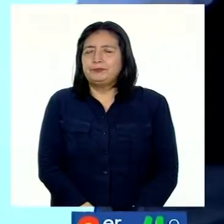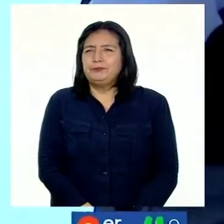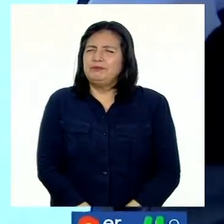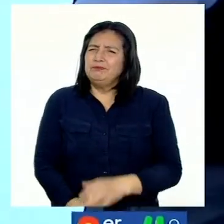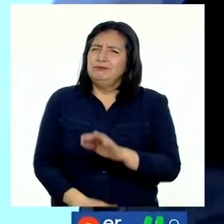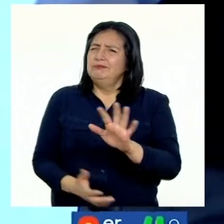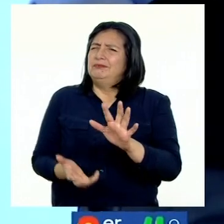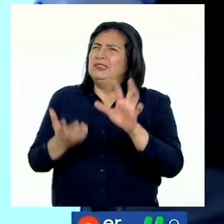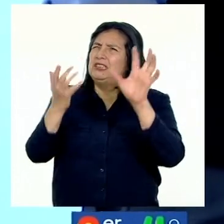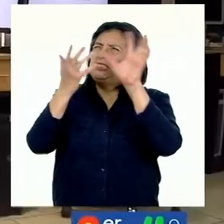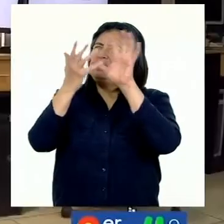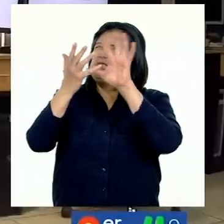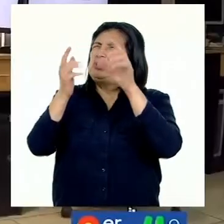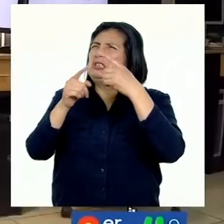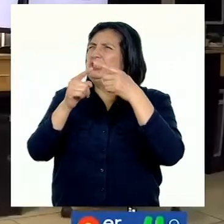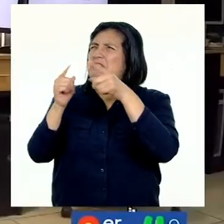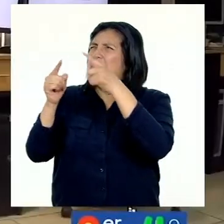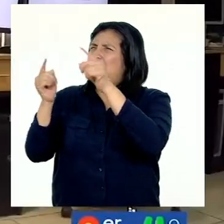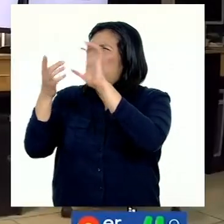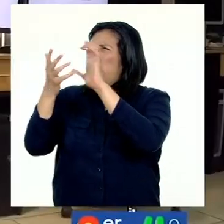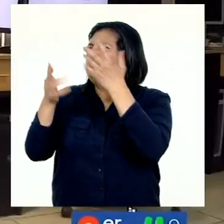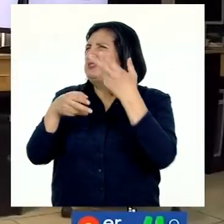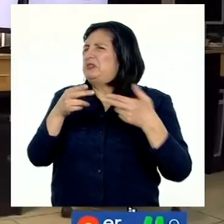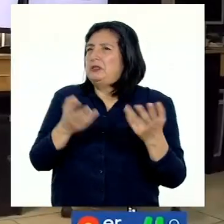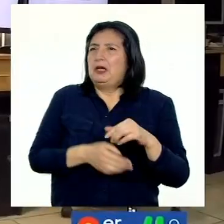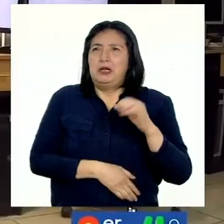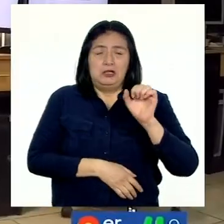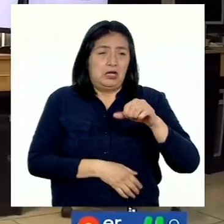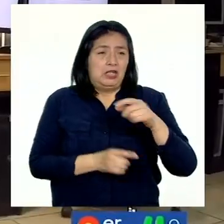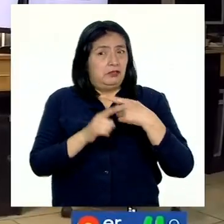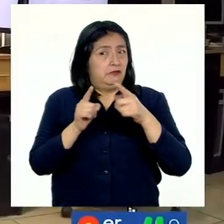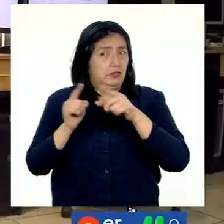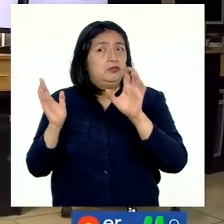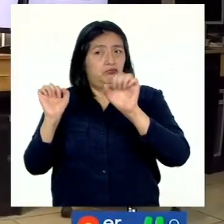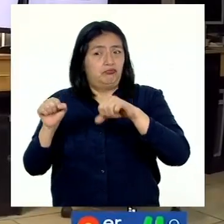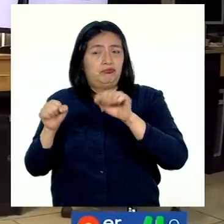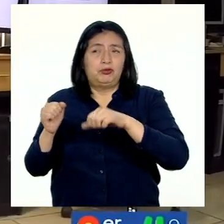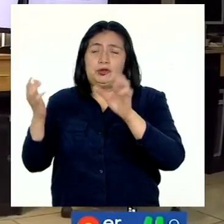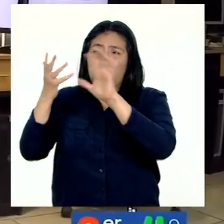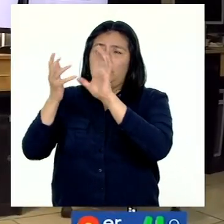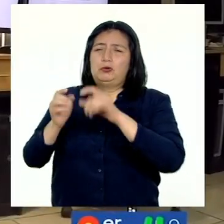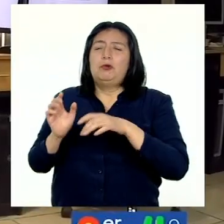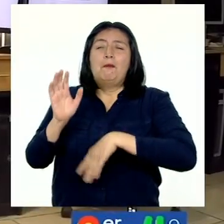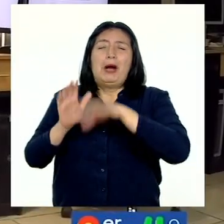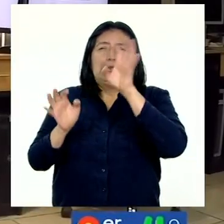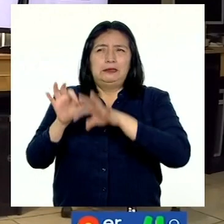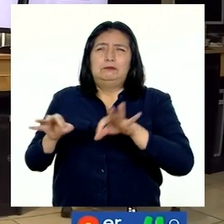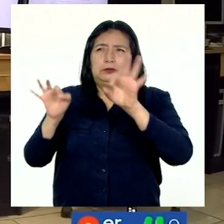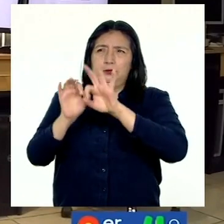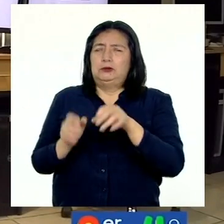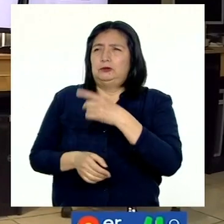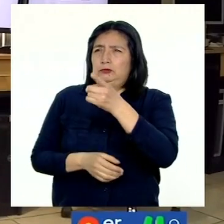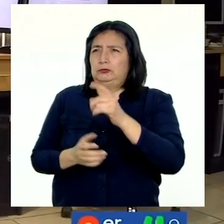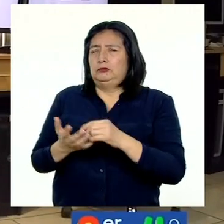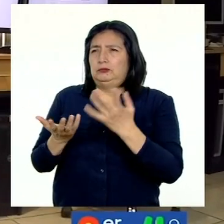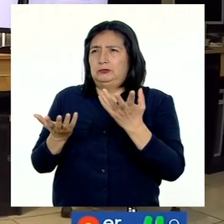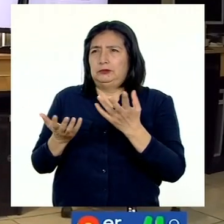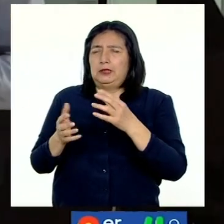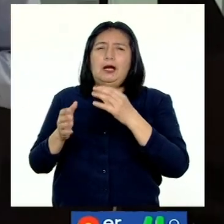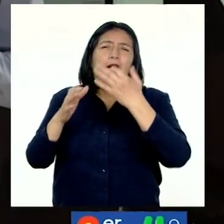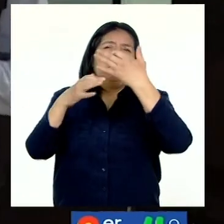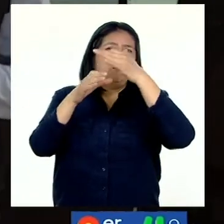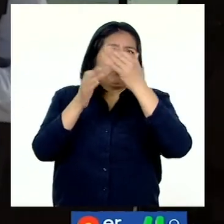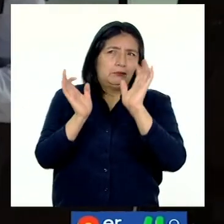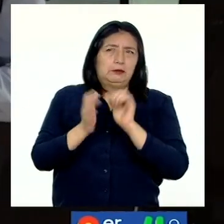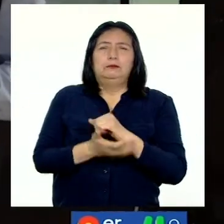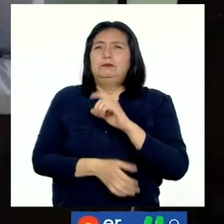¿Qué tipo de nubes hay? Mira, hay varias clasificaciones de nubes. Una de las más importantes es según la forma que tenga la nube.